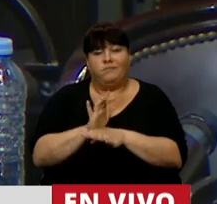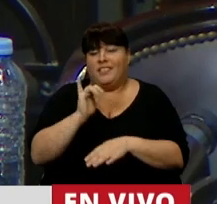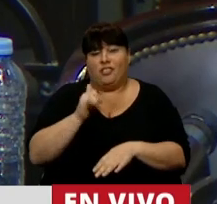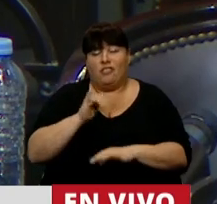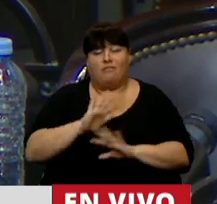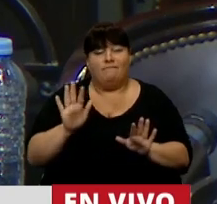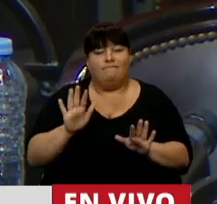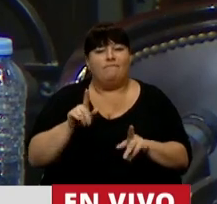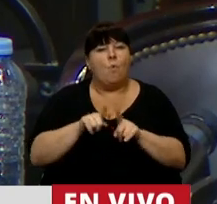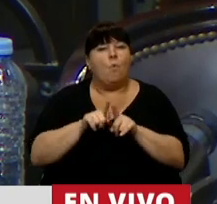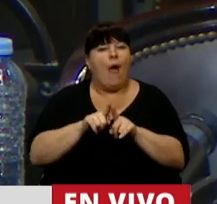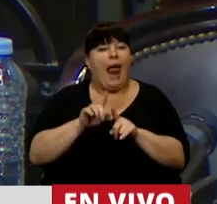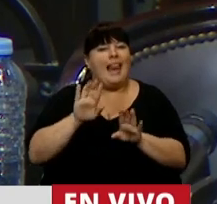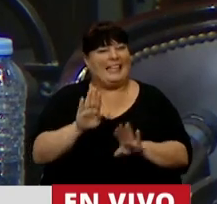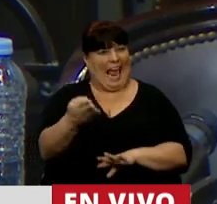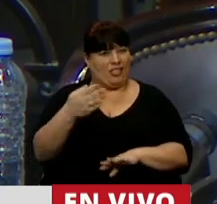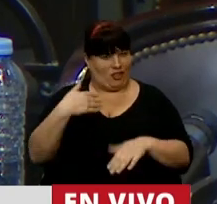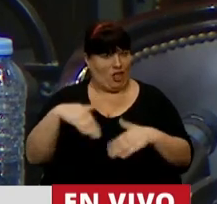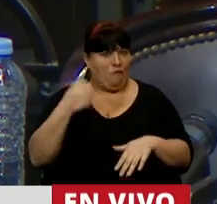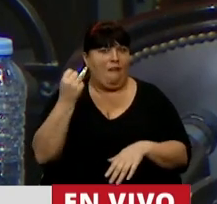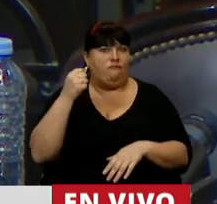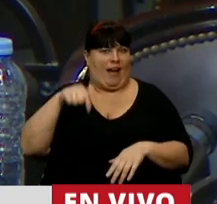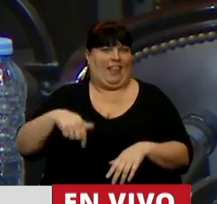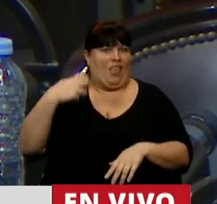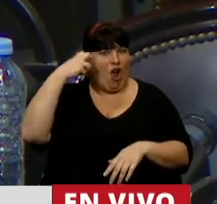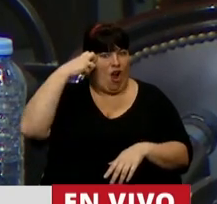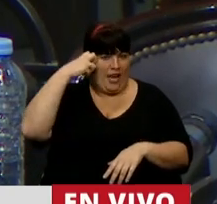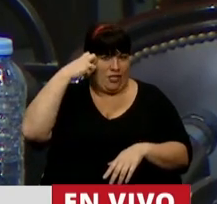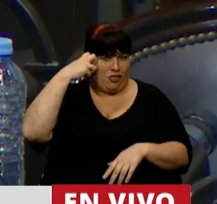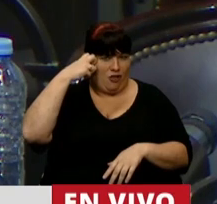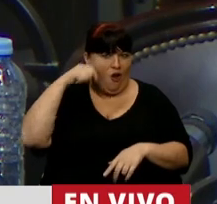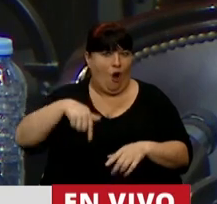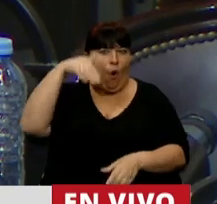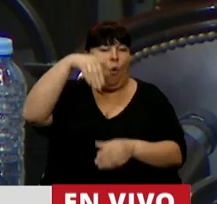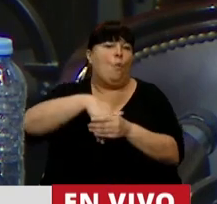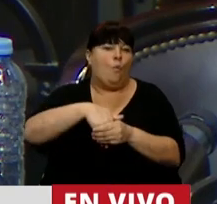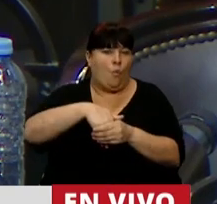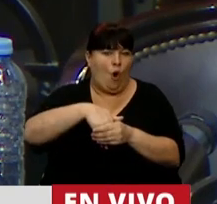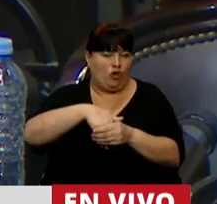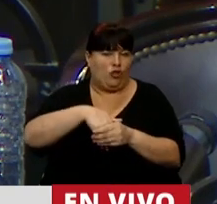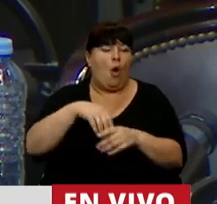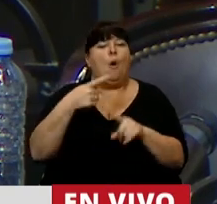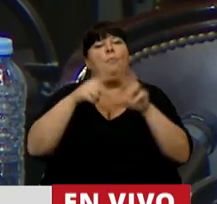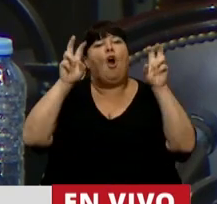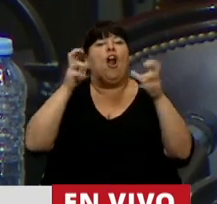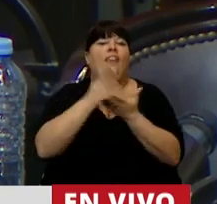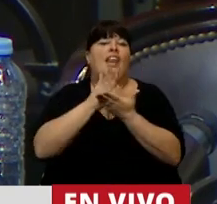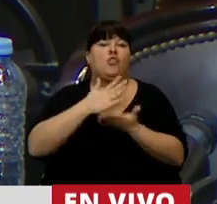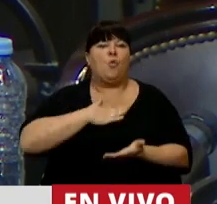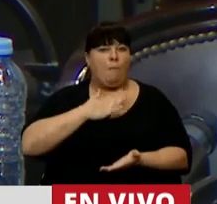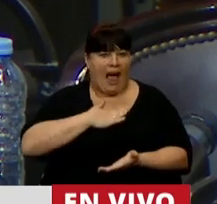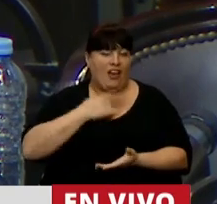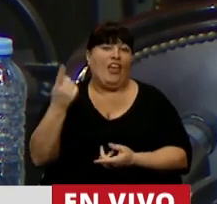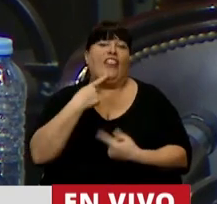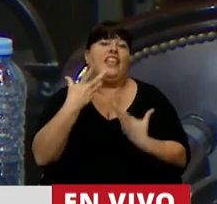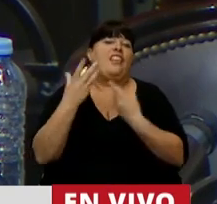dudas, una de las traiciones más grandes que este Congreso está votando en nombre de los derechos humanos